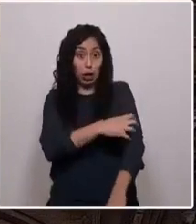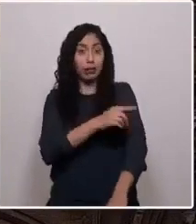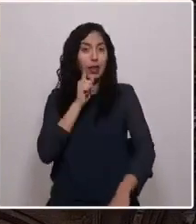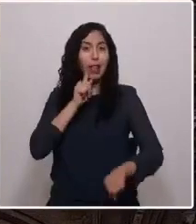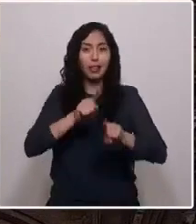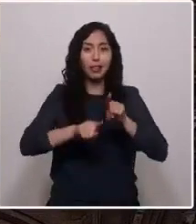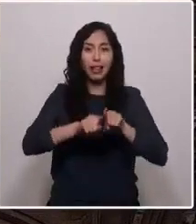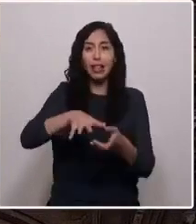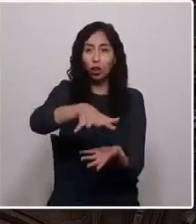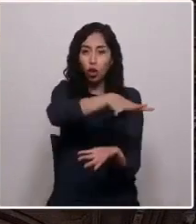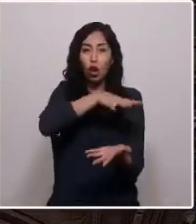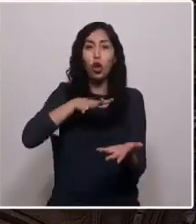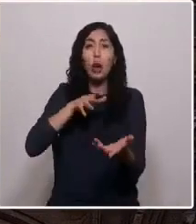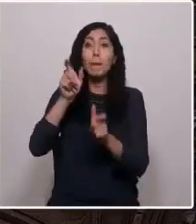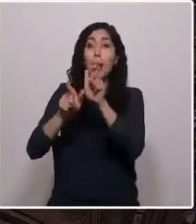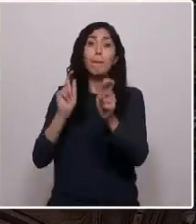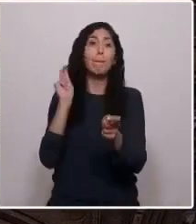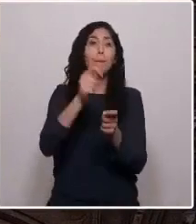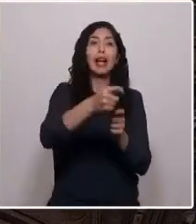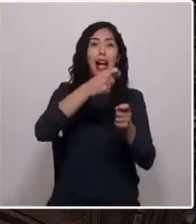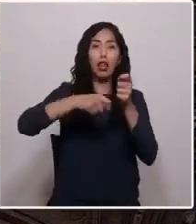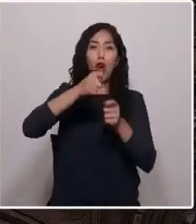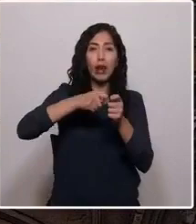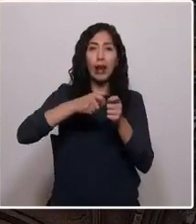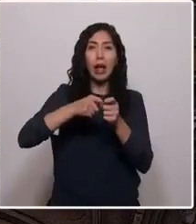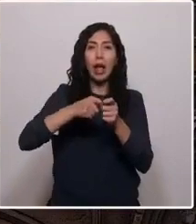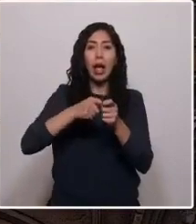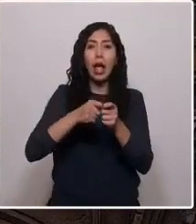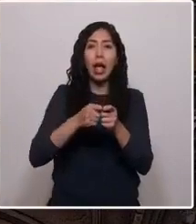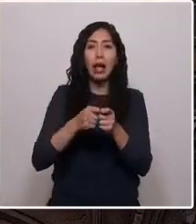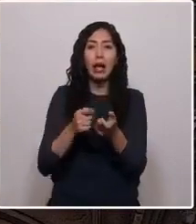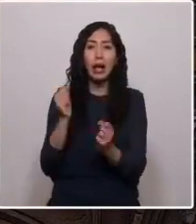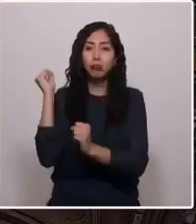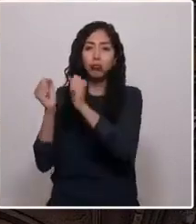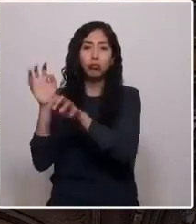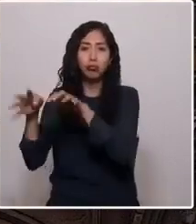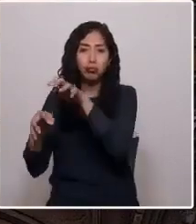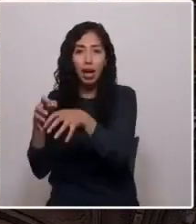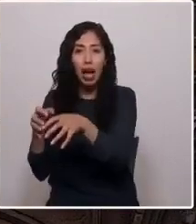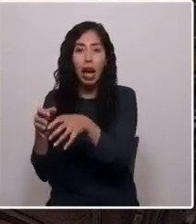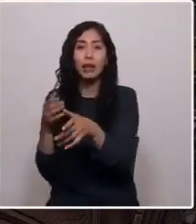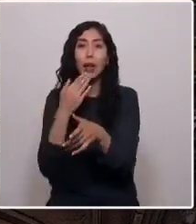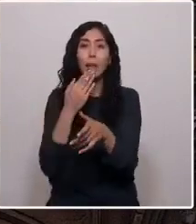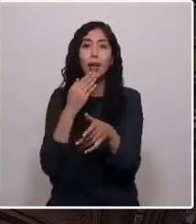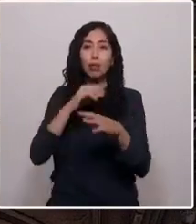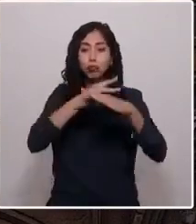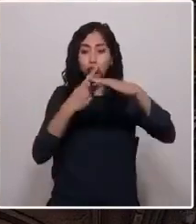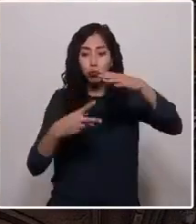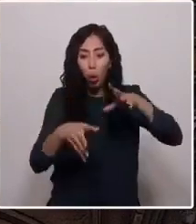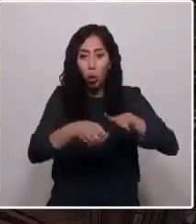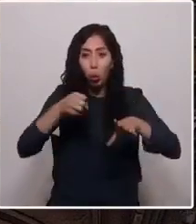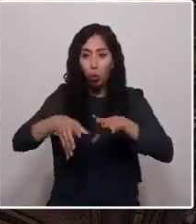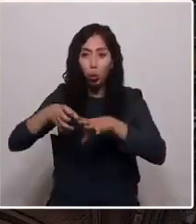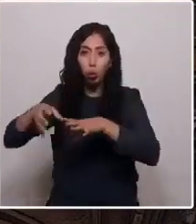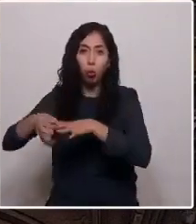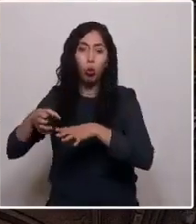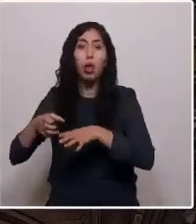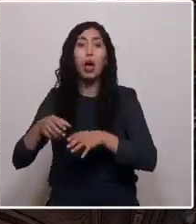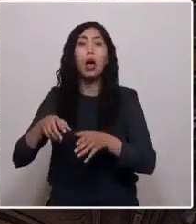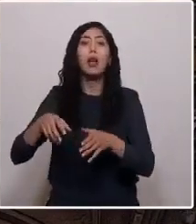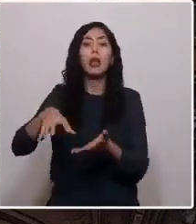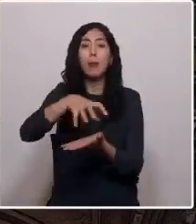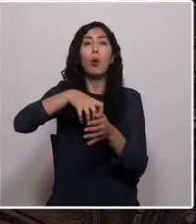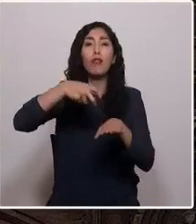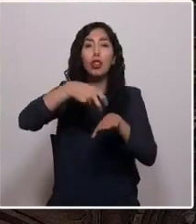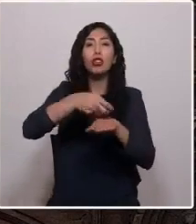de Pescadores Artesanales, cazadores y recolectores del pueblo chango. Vaya también un abrazo fraterno y un saludo